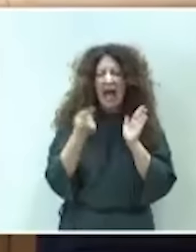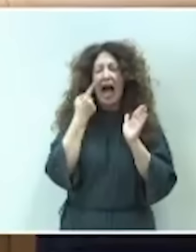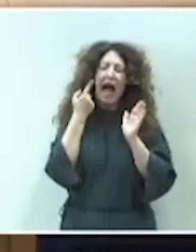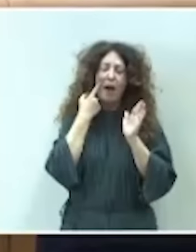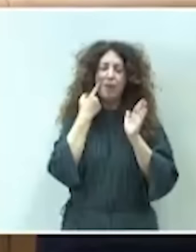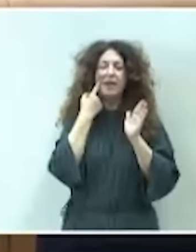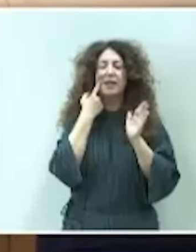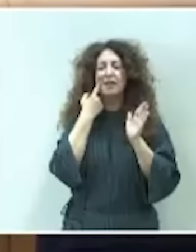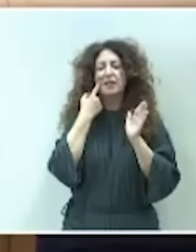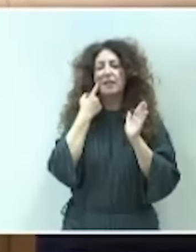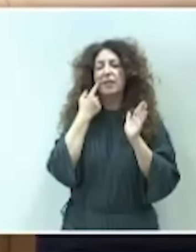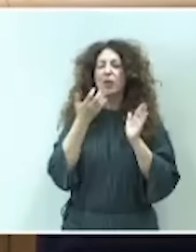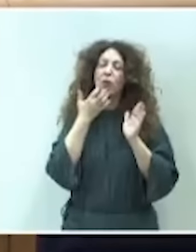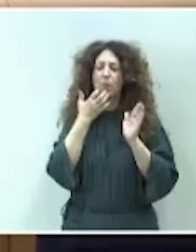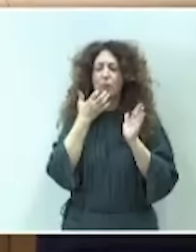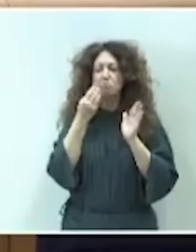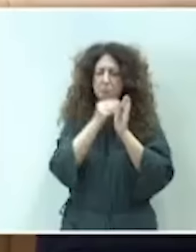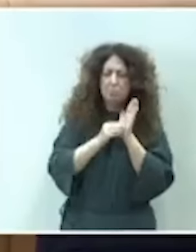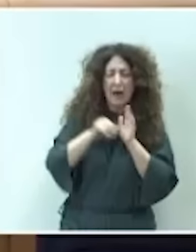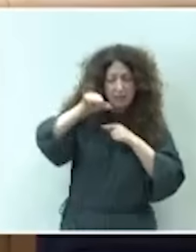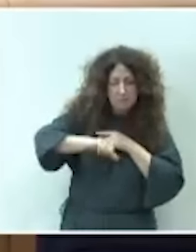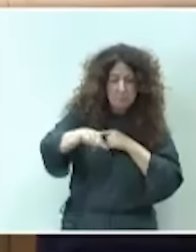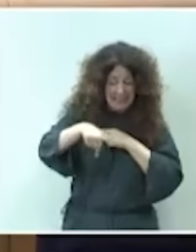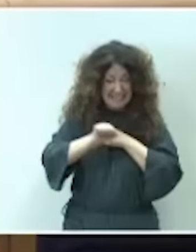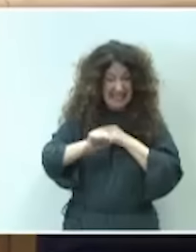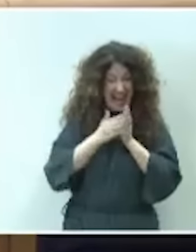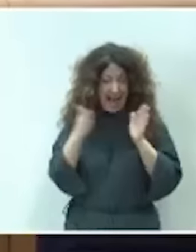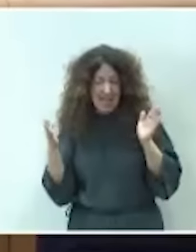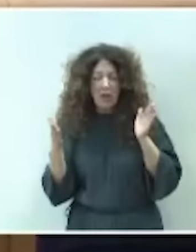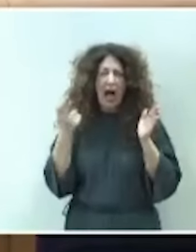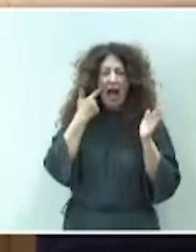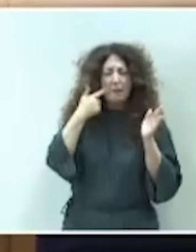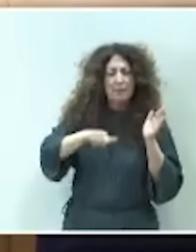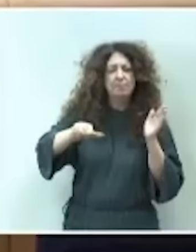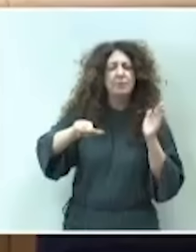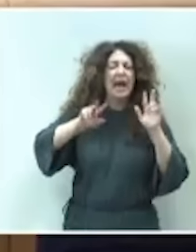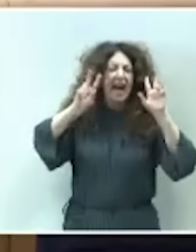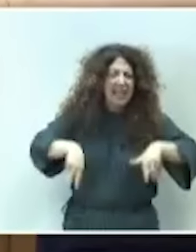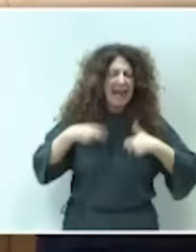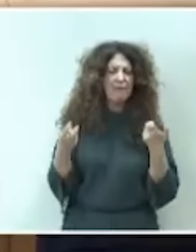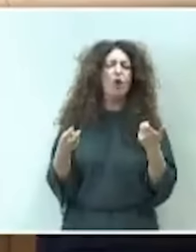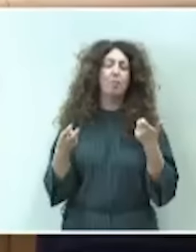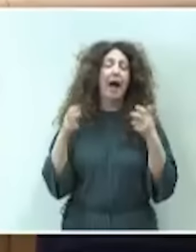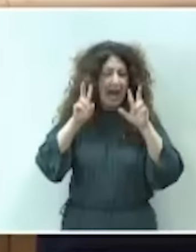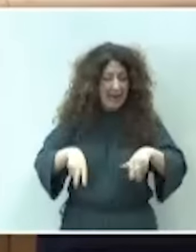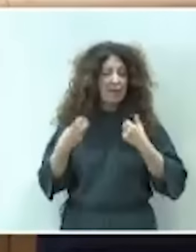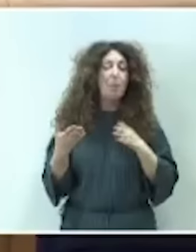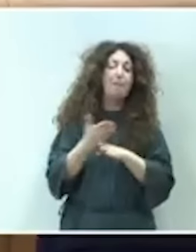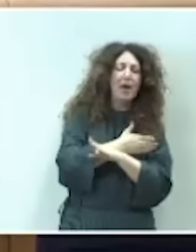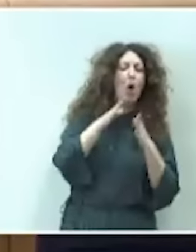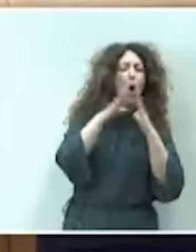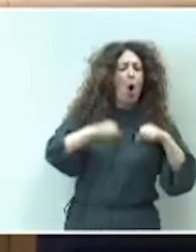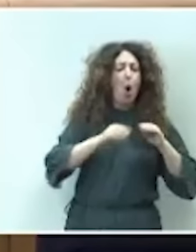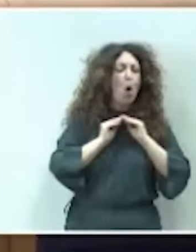tener los miembros suficientes para abordar durante este año esa gran reforma con un gran consenso detrás porque el tema lo merecen.